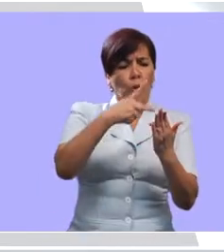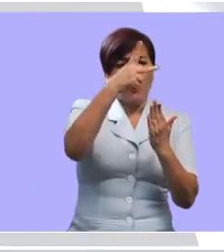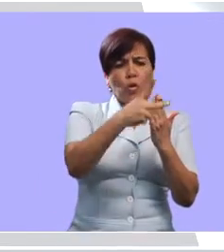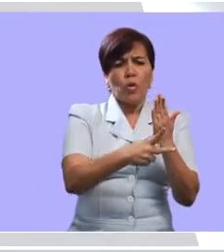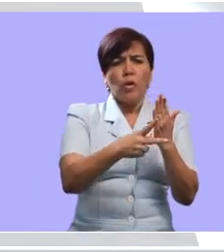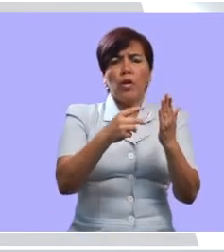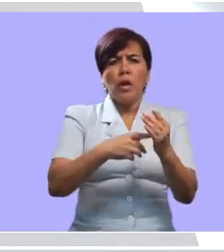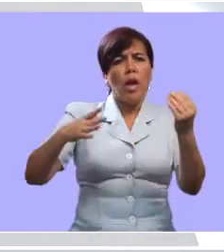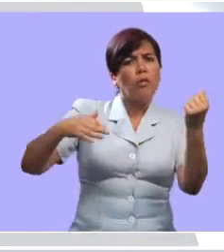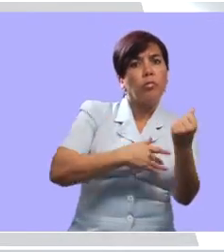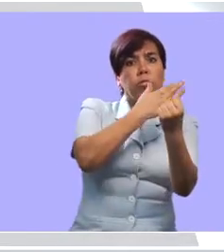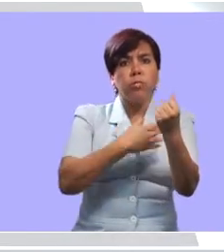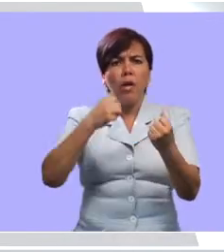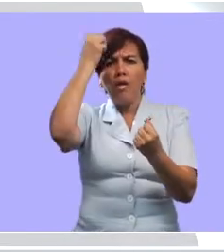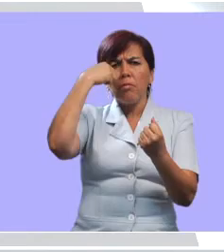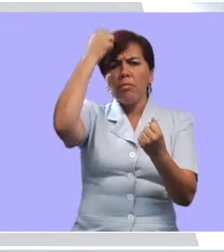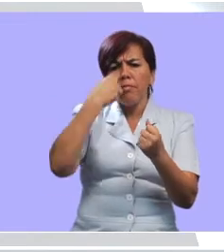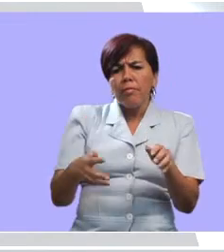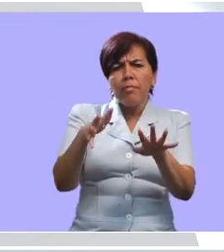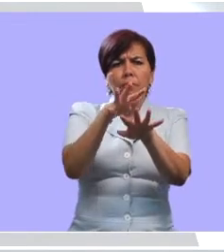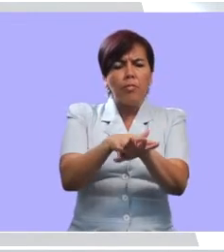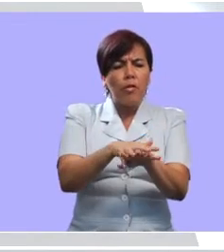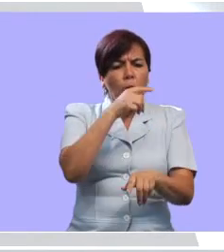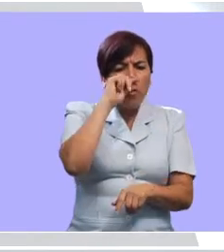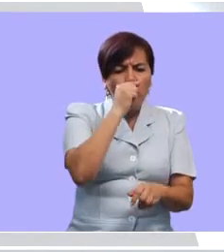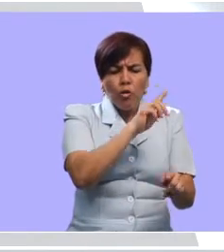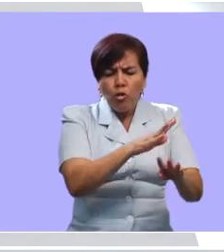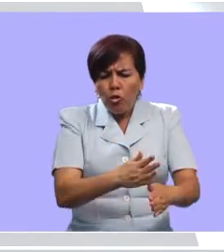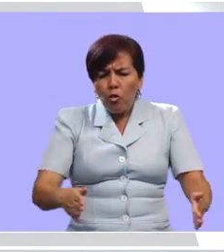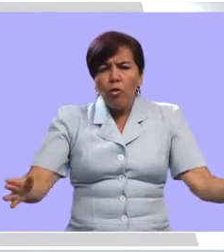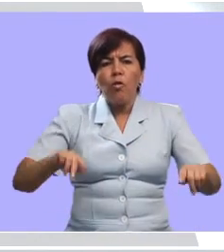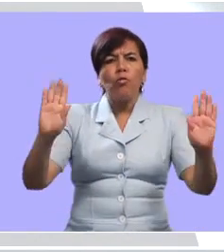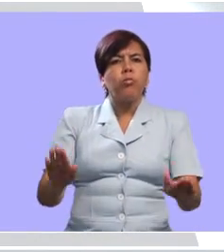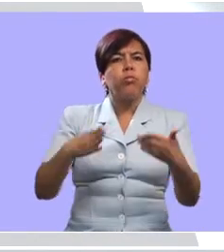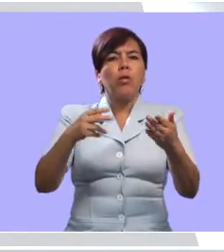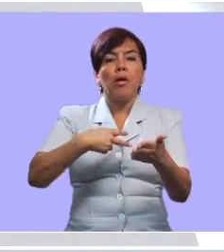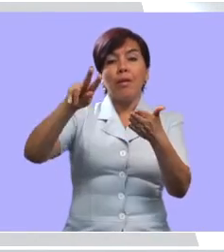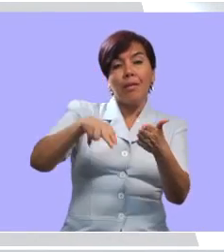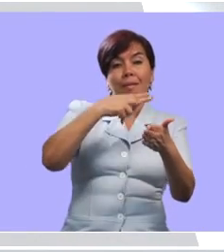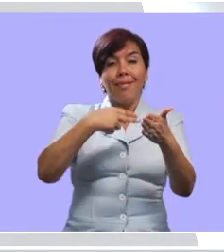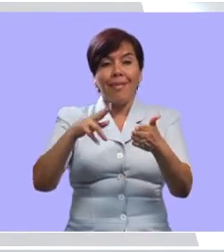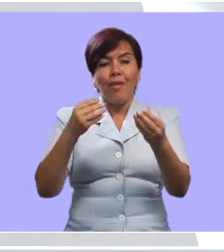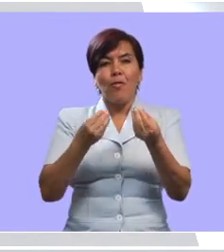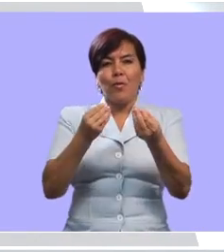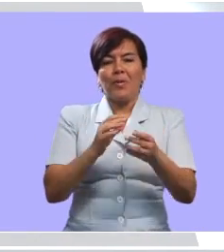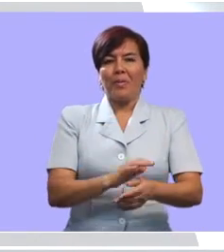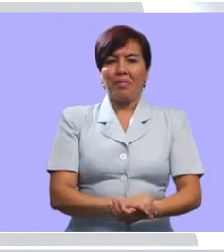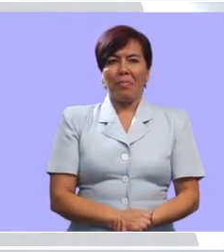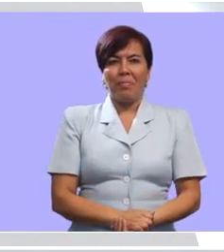Este proyecto músico-pedagógico trabajó en los niños el rescate de los ritmos de la región andina como el bambuco y el pasillo.